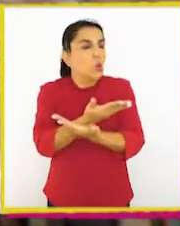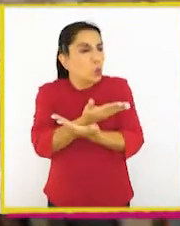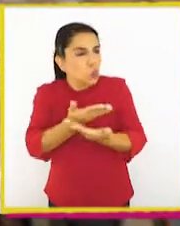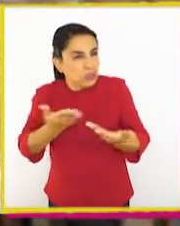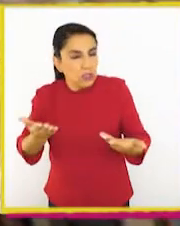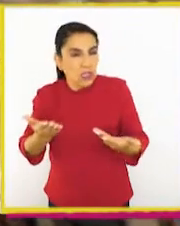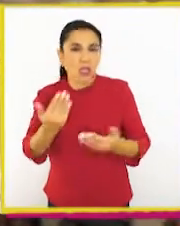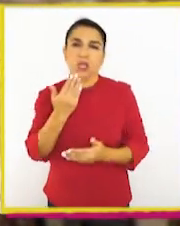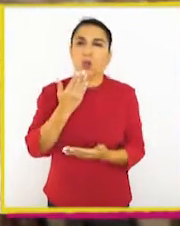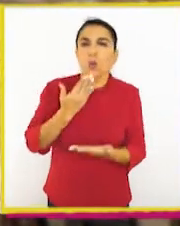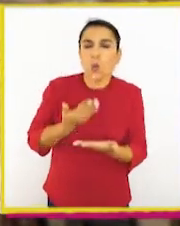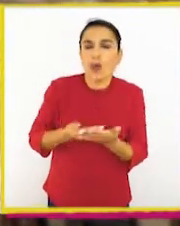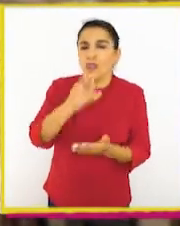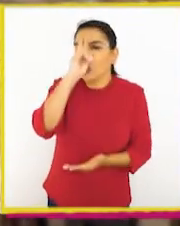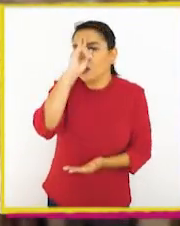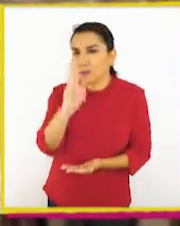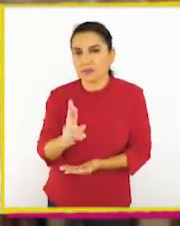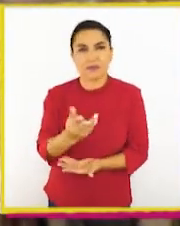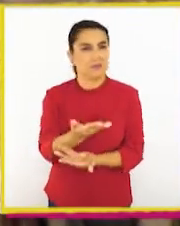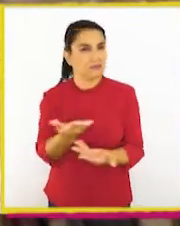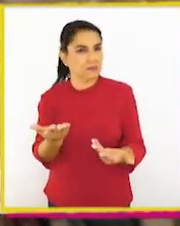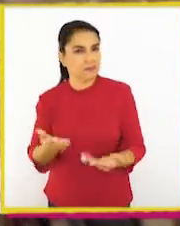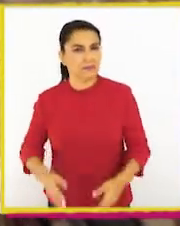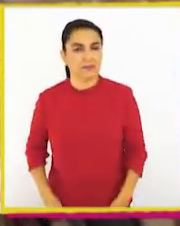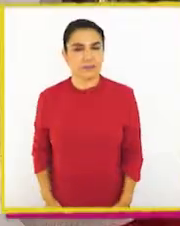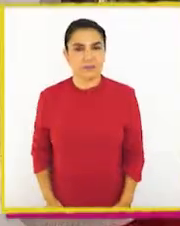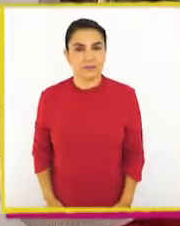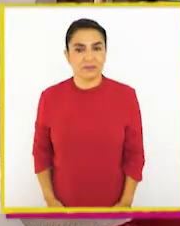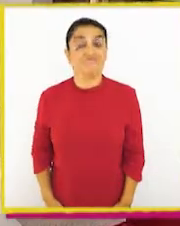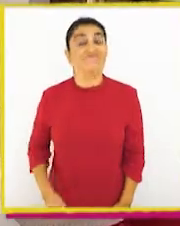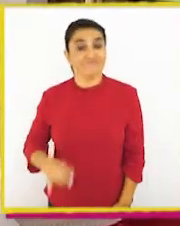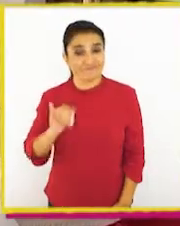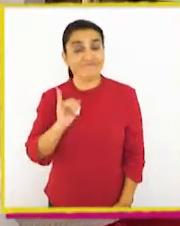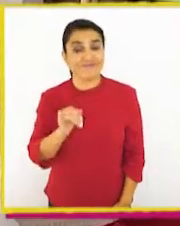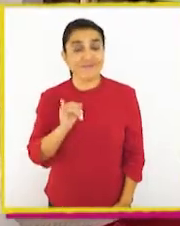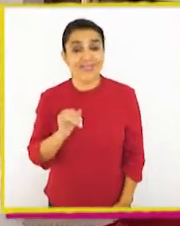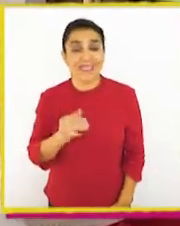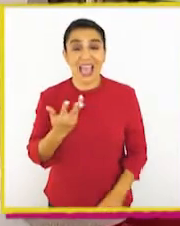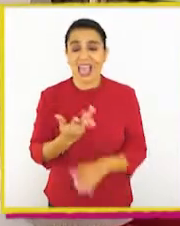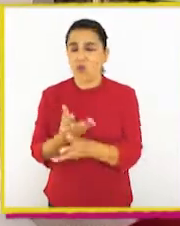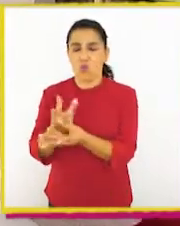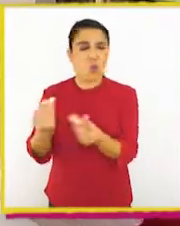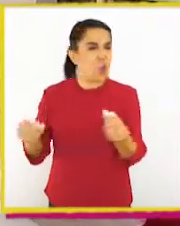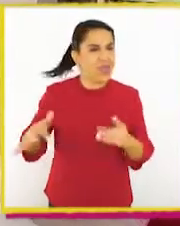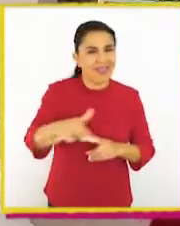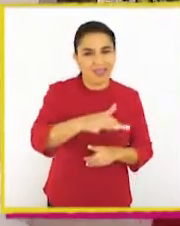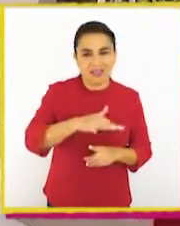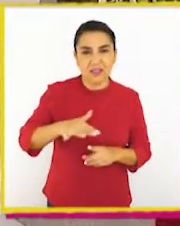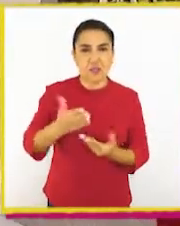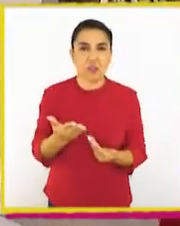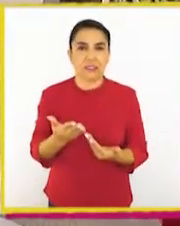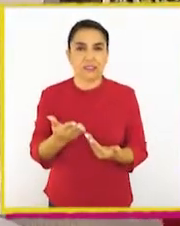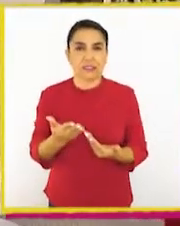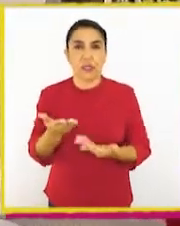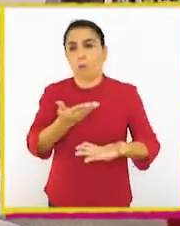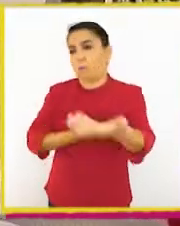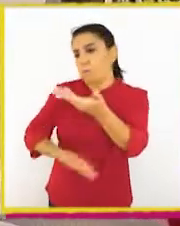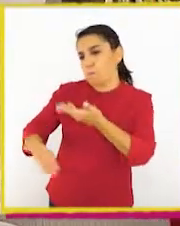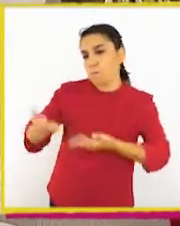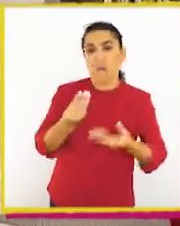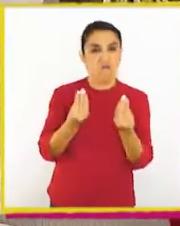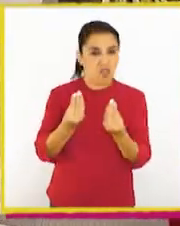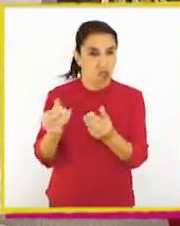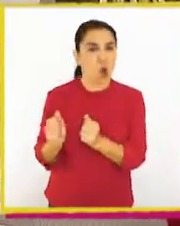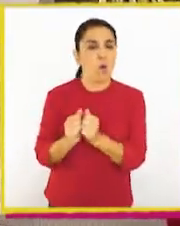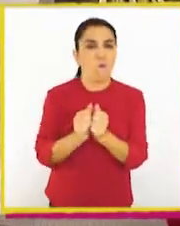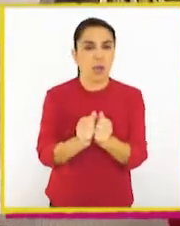¿Ustedes en qué ocasiones han sido respetuosos? Cierto, hay muchas circunstancias. Tratando bien a